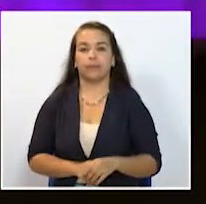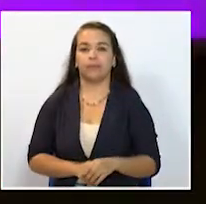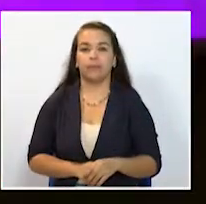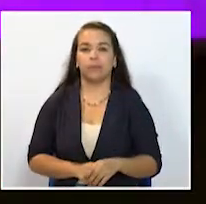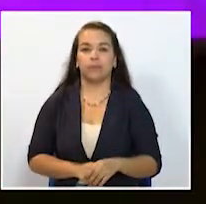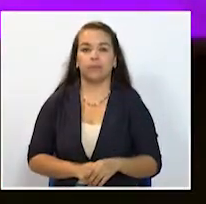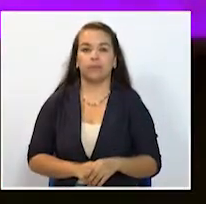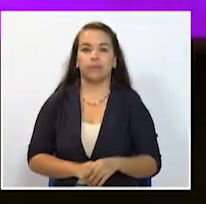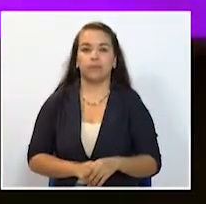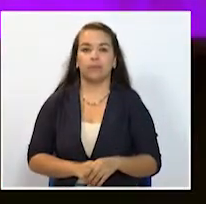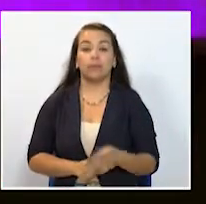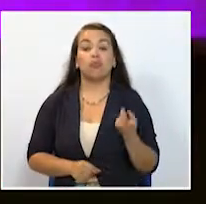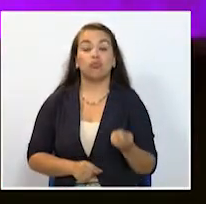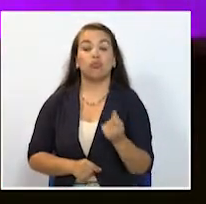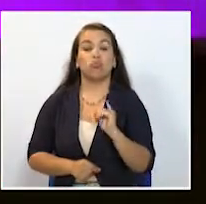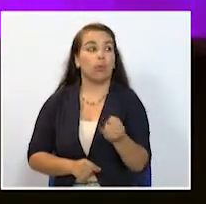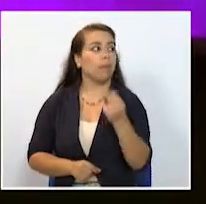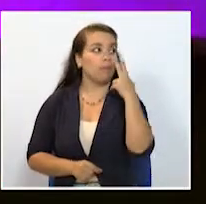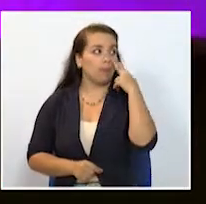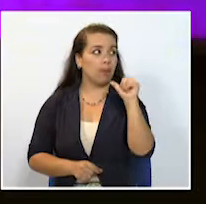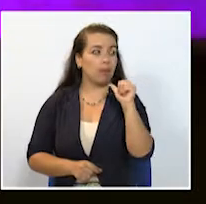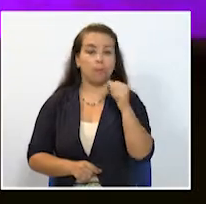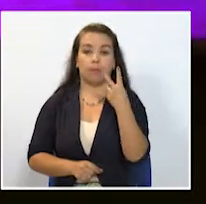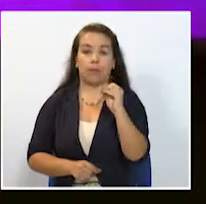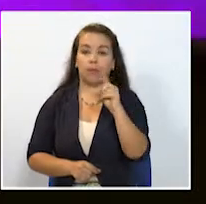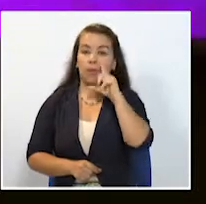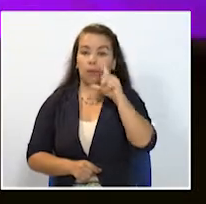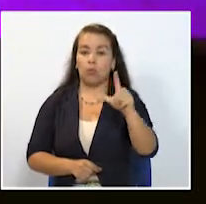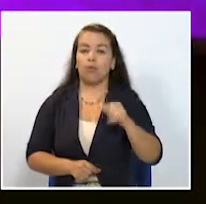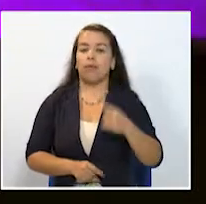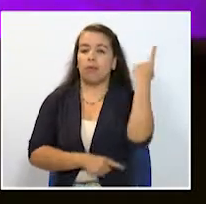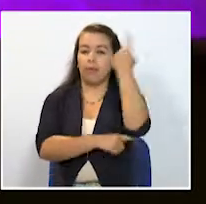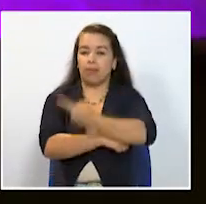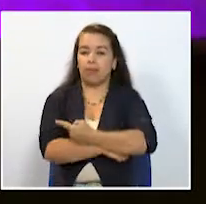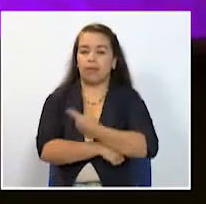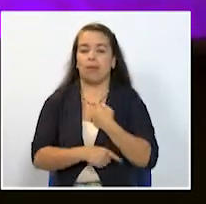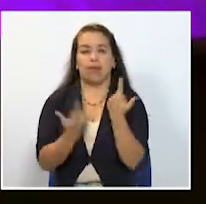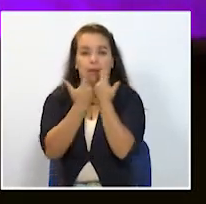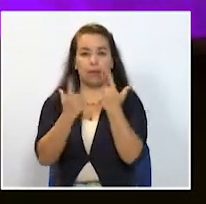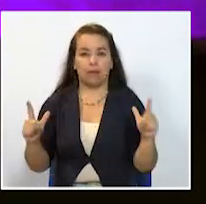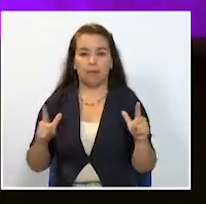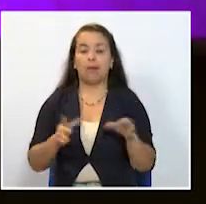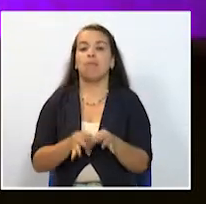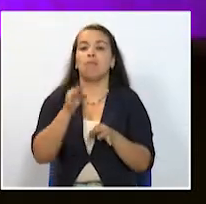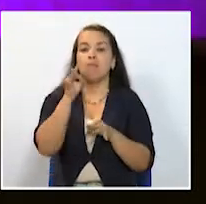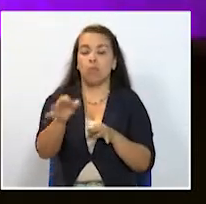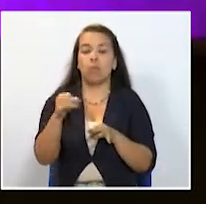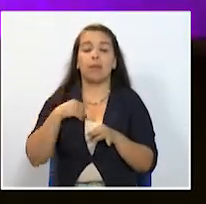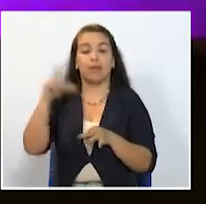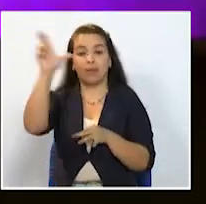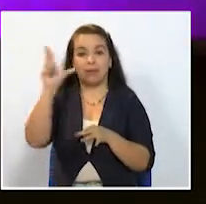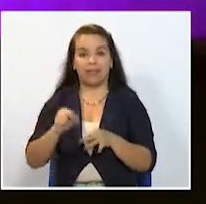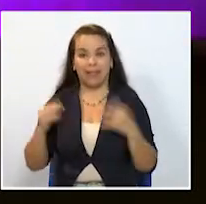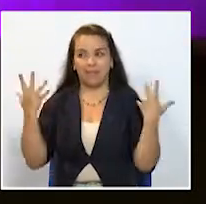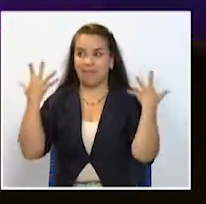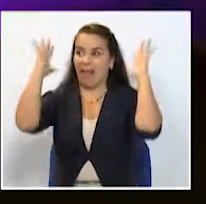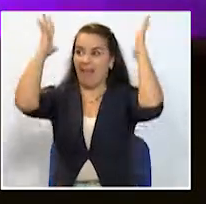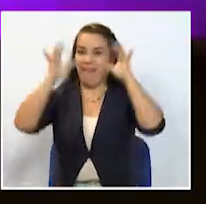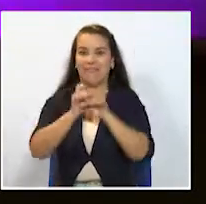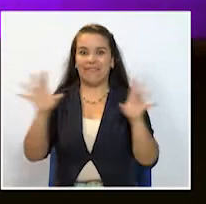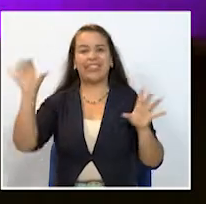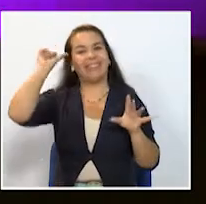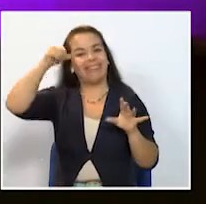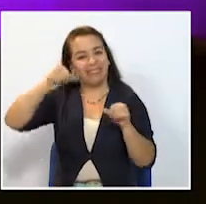¡Suscríbete! El 20 de julio se conmemora el Día de la Independencia y por tal motivo el municipio de Marcial de Arrizaralda celebra esta fecha con la